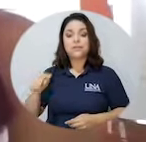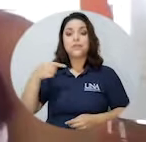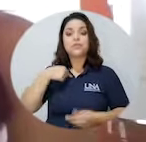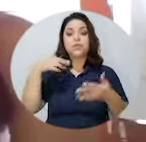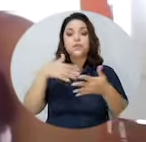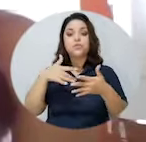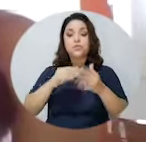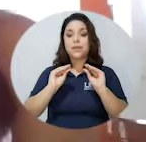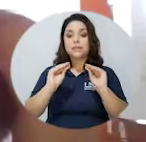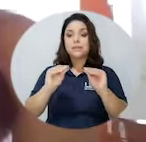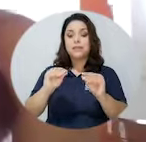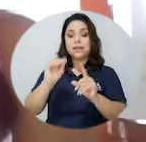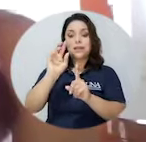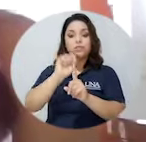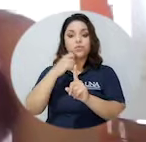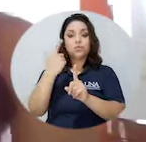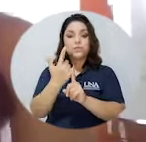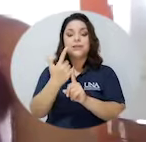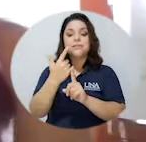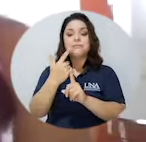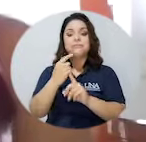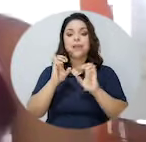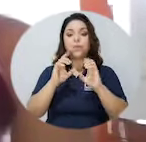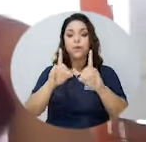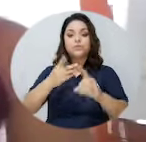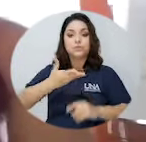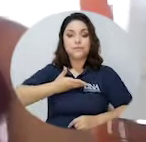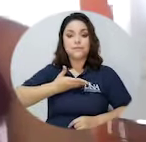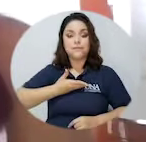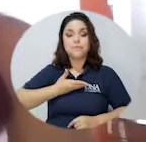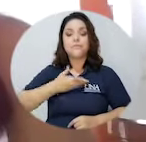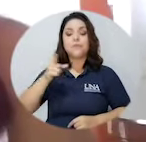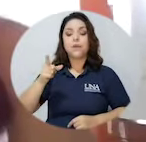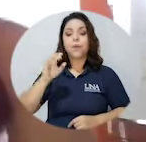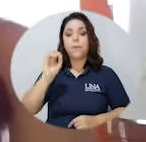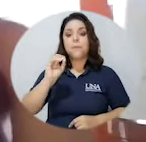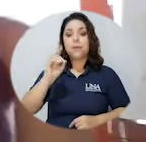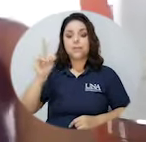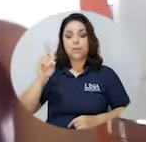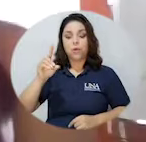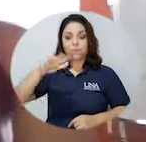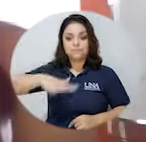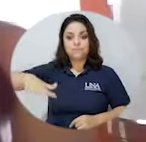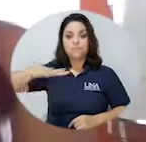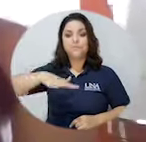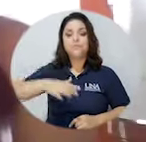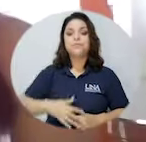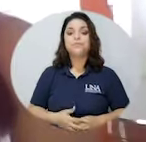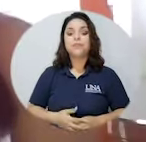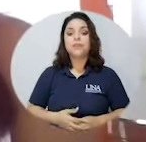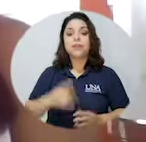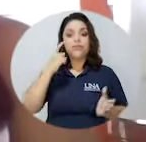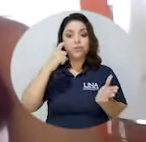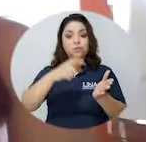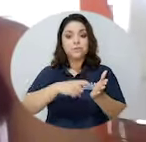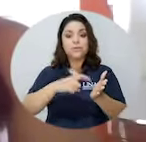estudio Enseñanza, Estudios Sociales y Educación Cívica en Omar Dengo. El reconocimiento